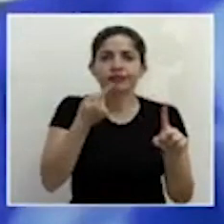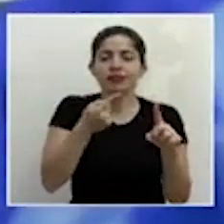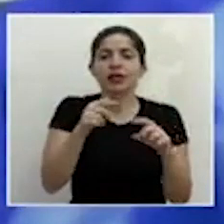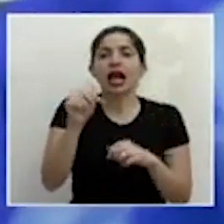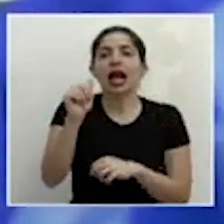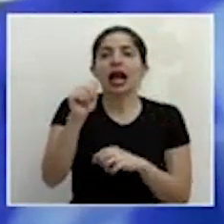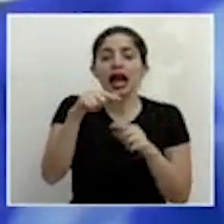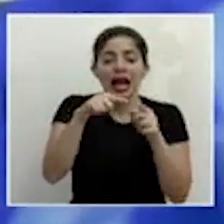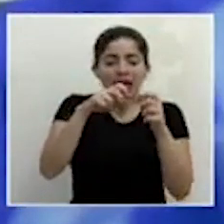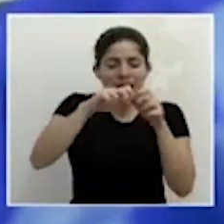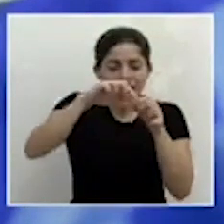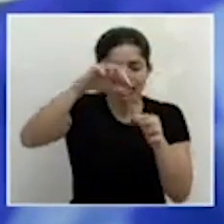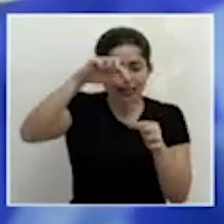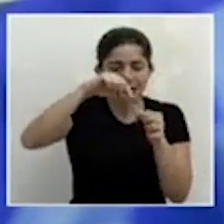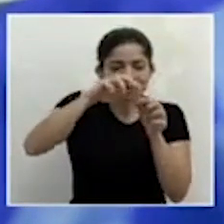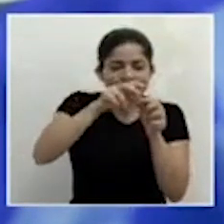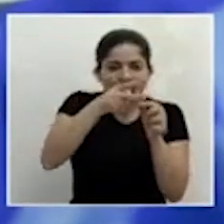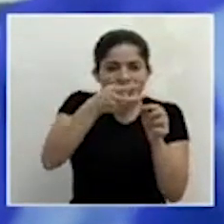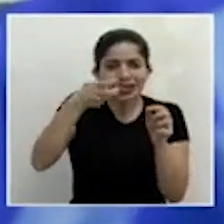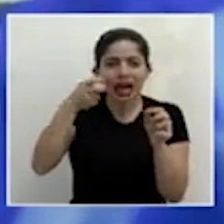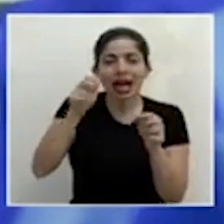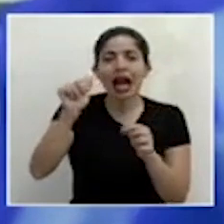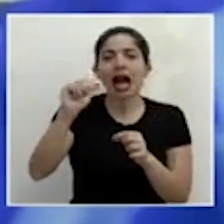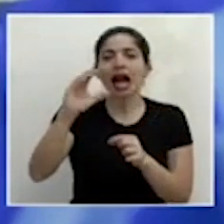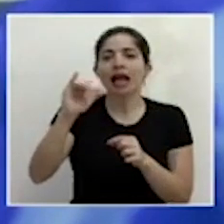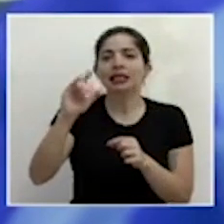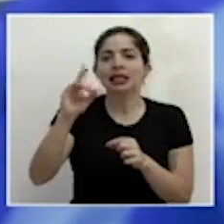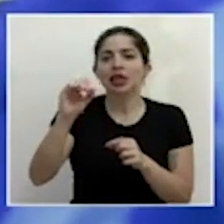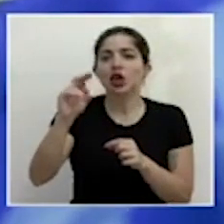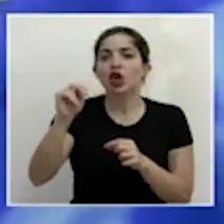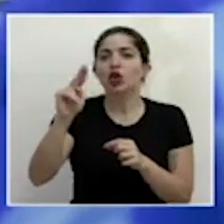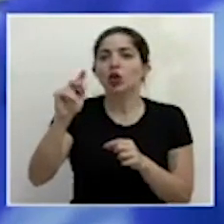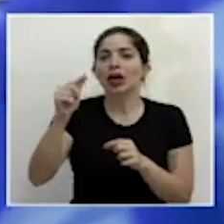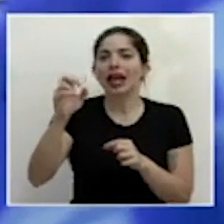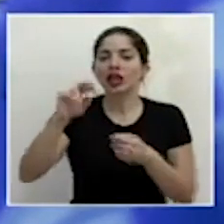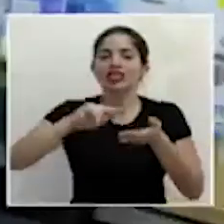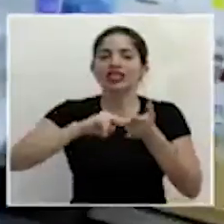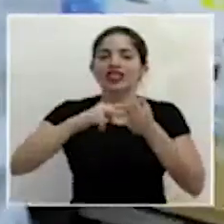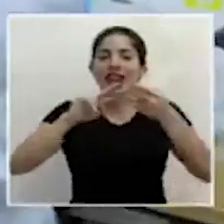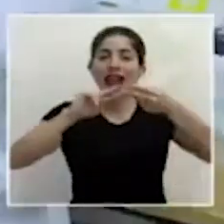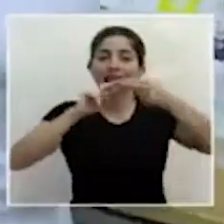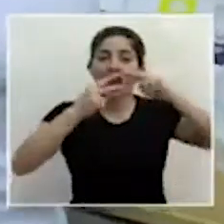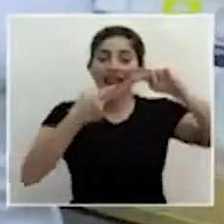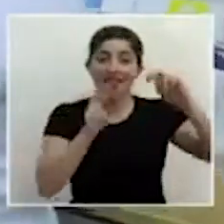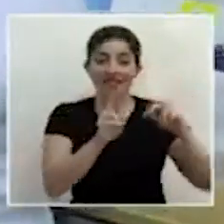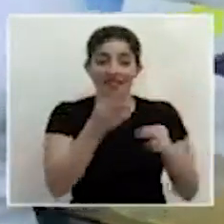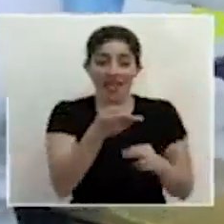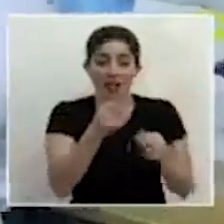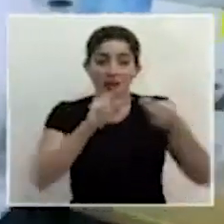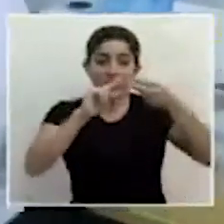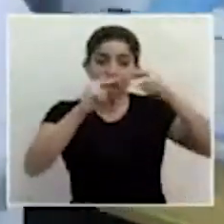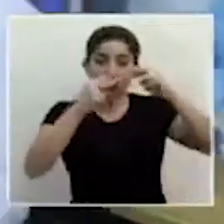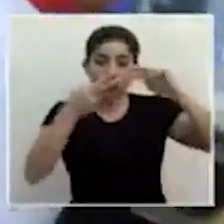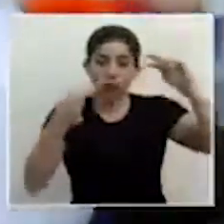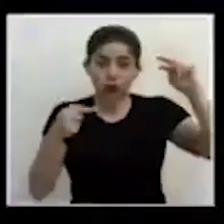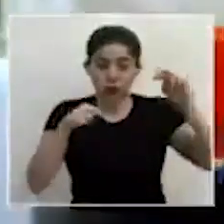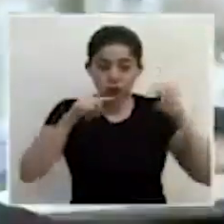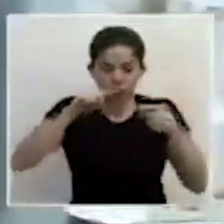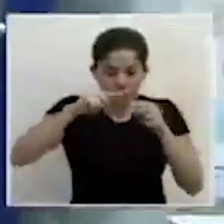nucleico, que es el material genético del virus, que se encuentra posiblemente en las muestras.